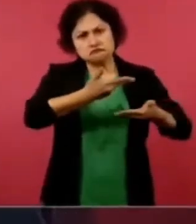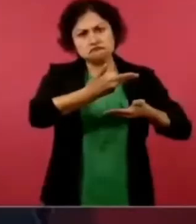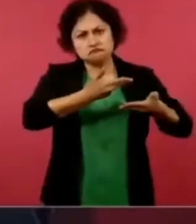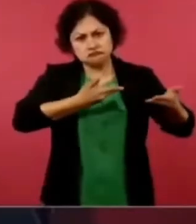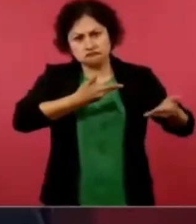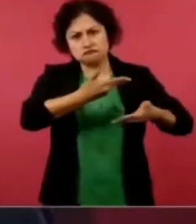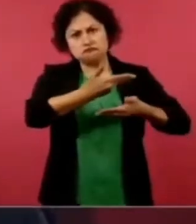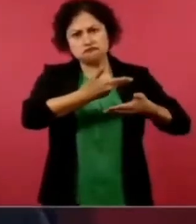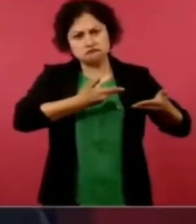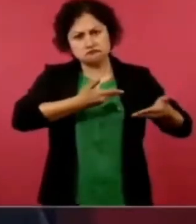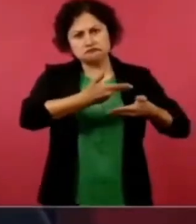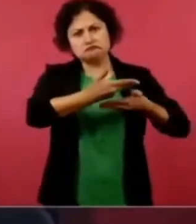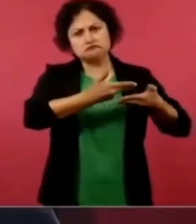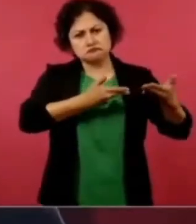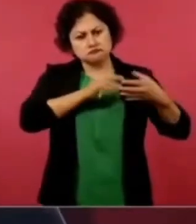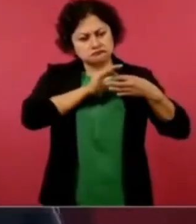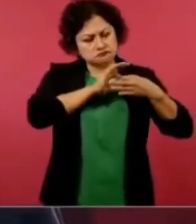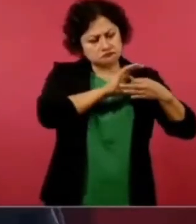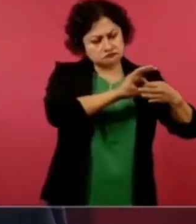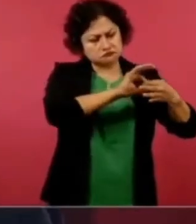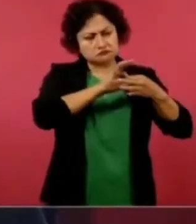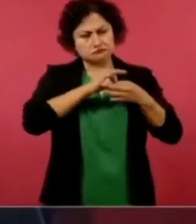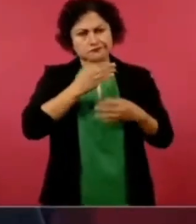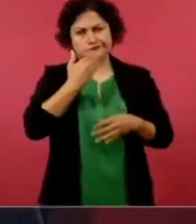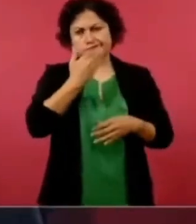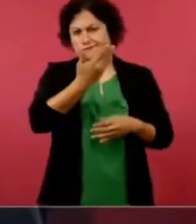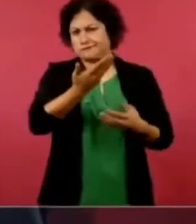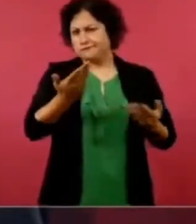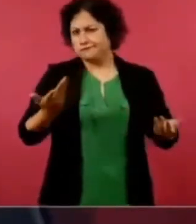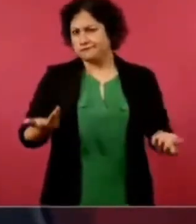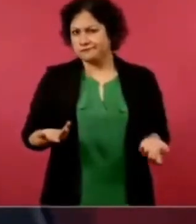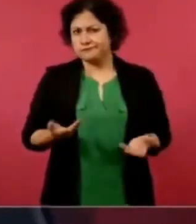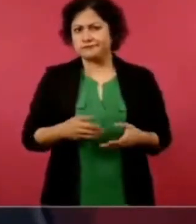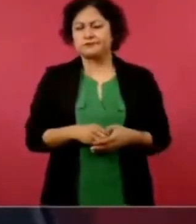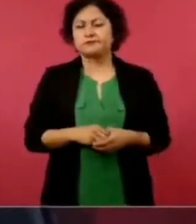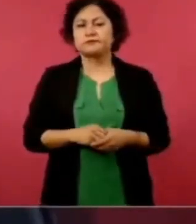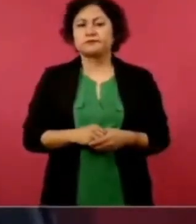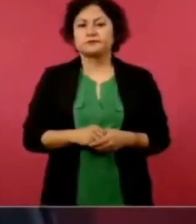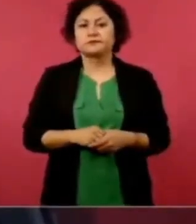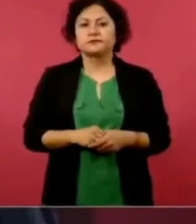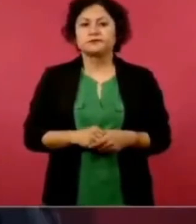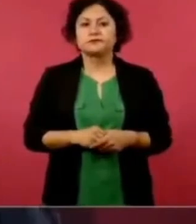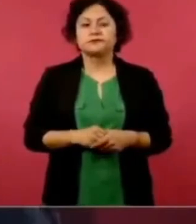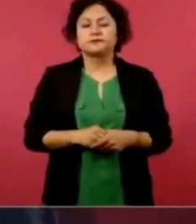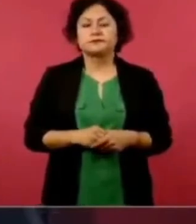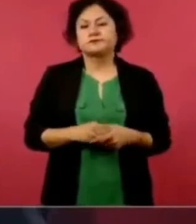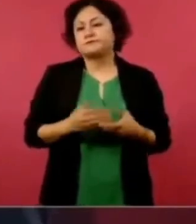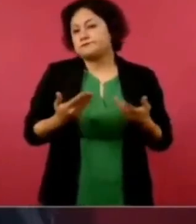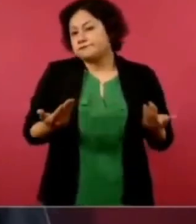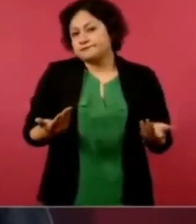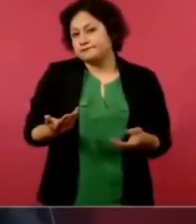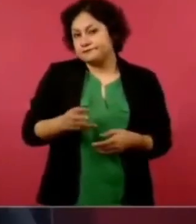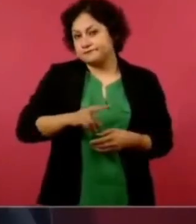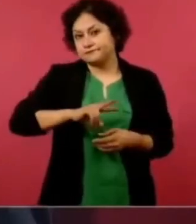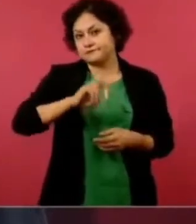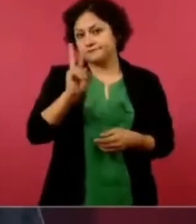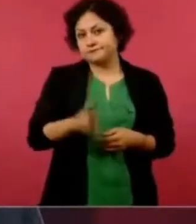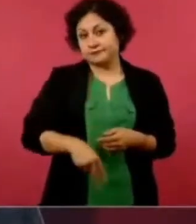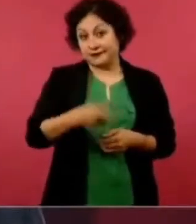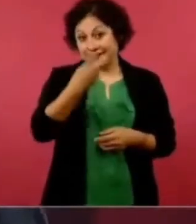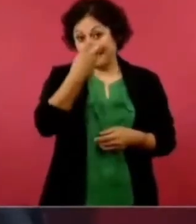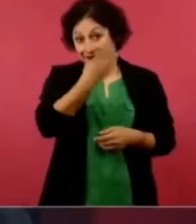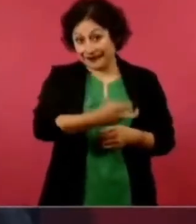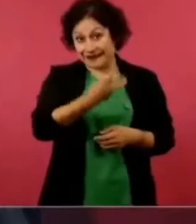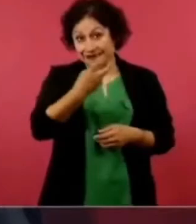trabajando de manera conjunta y no es ese el